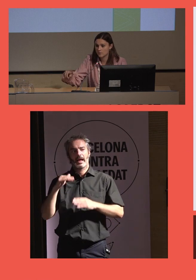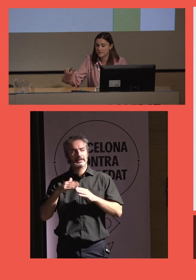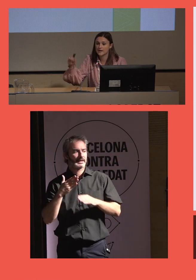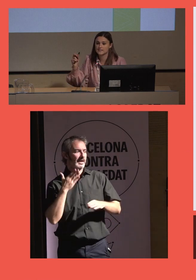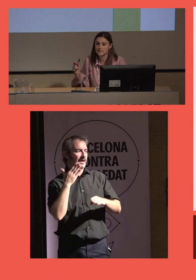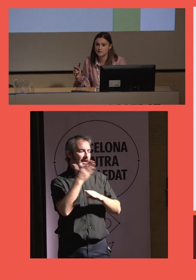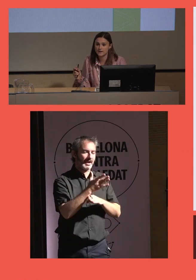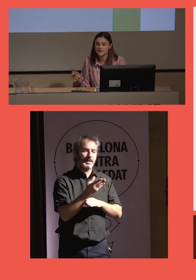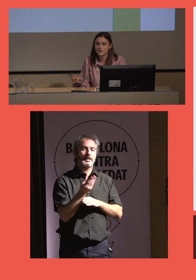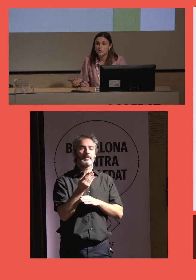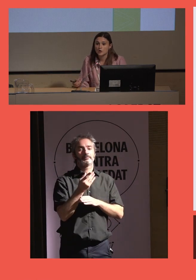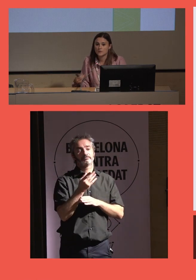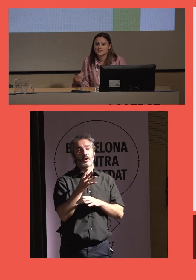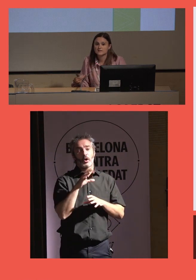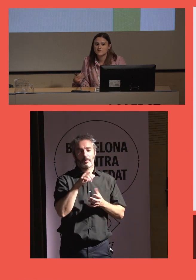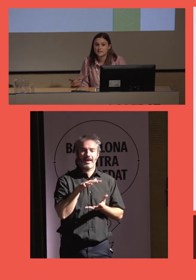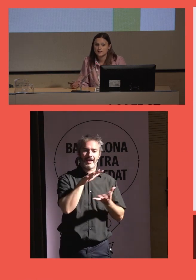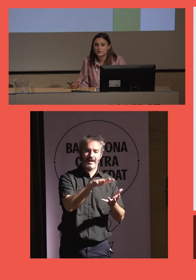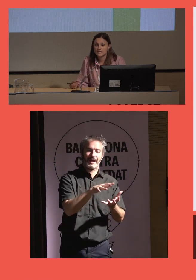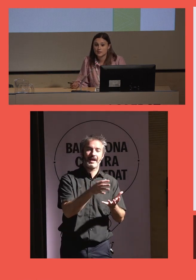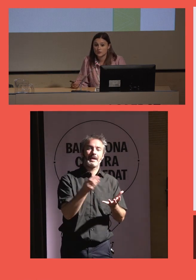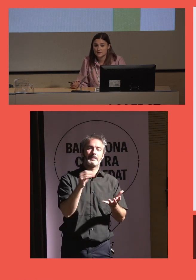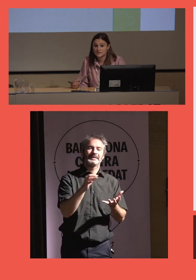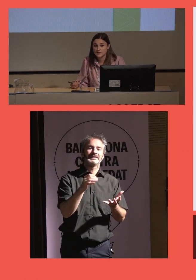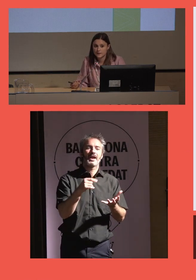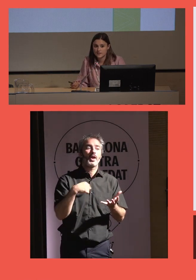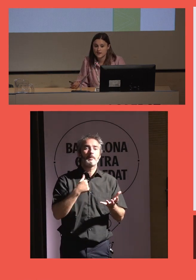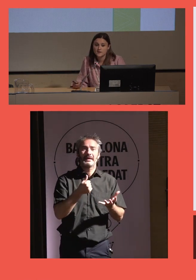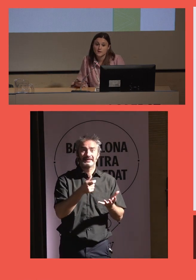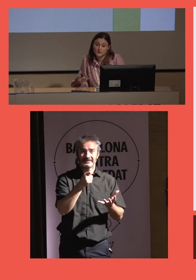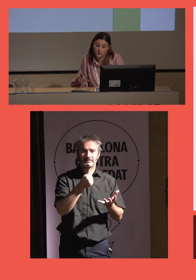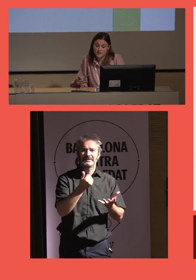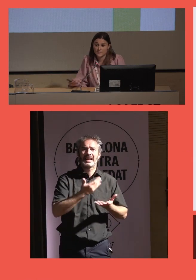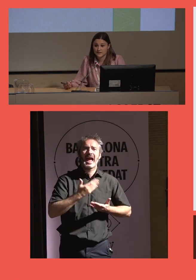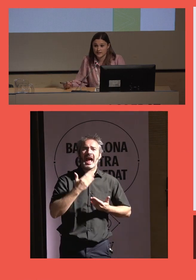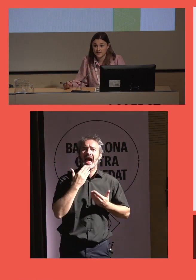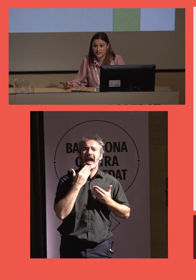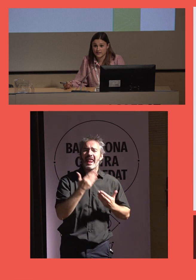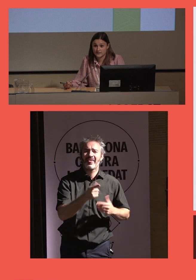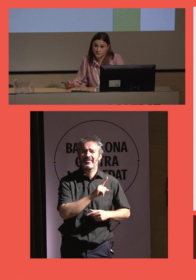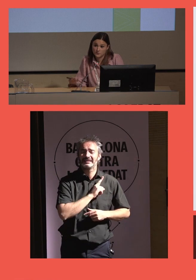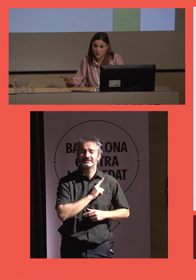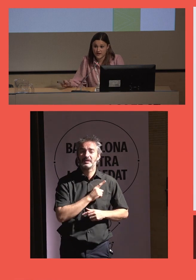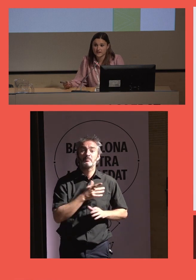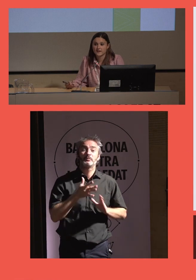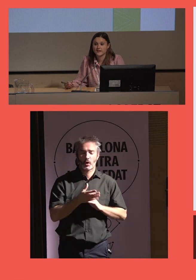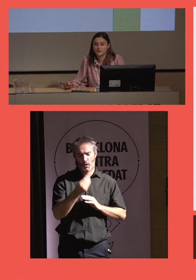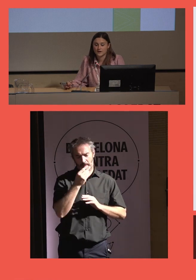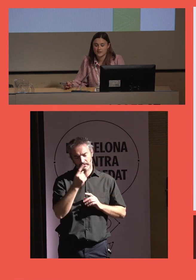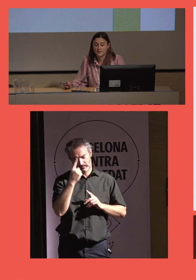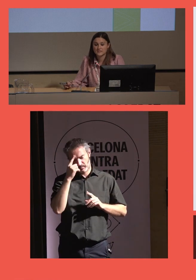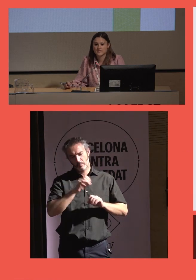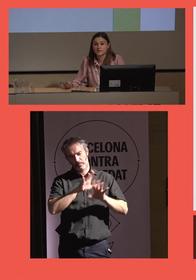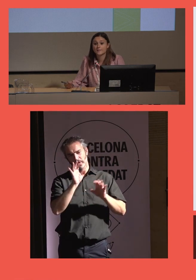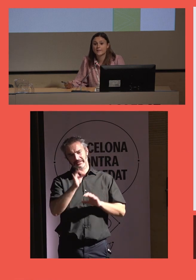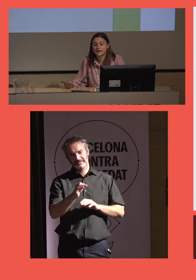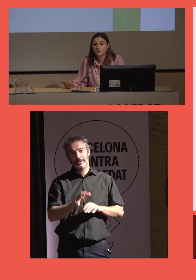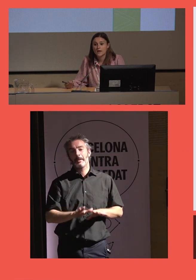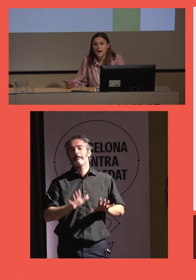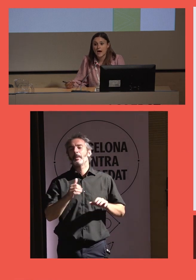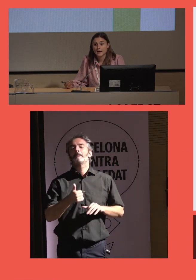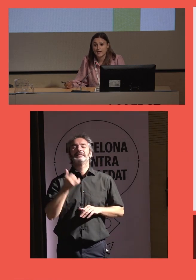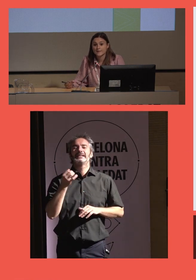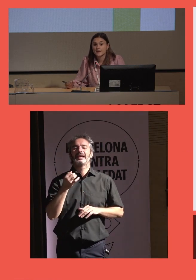les llevaban la compra y se iban. Lo más significativo era que lo que más agradecía, obviamente comer, lo agradecían bastante,